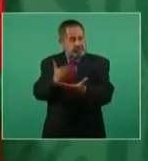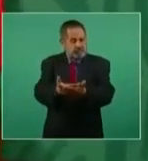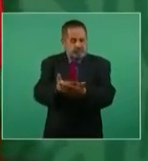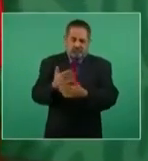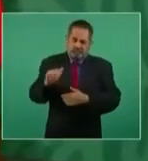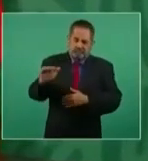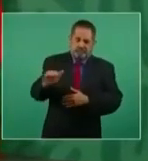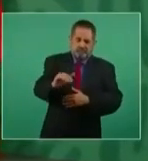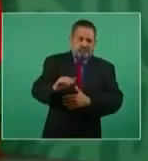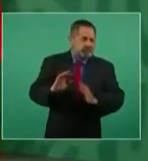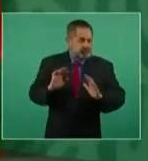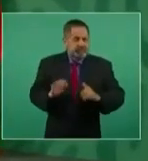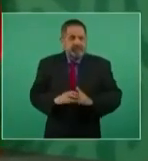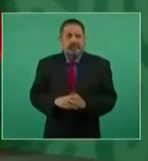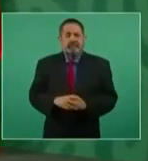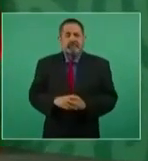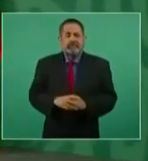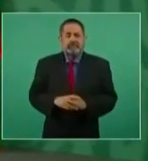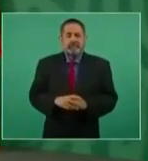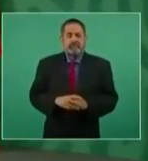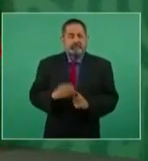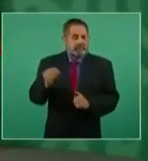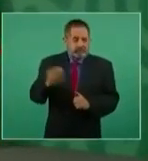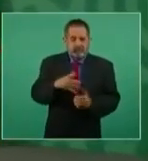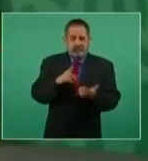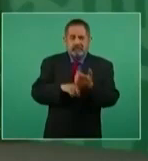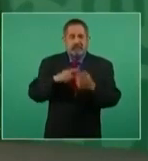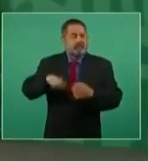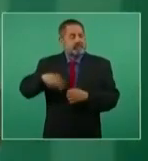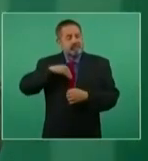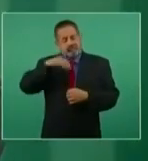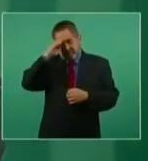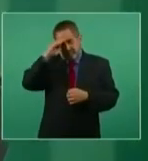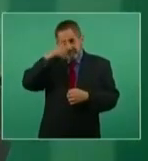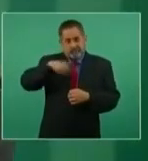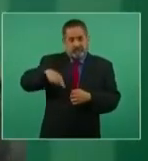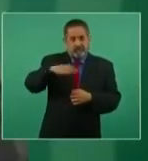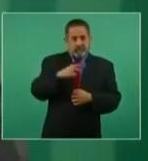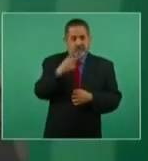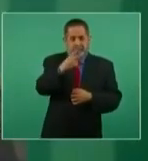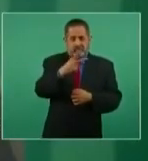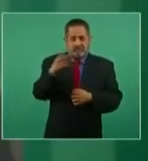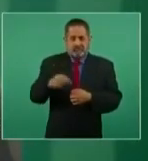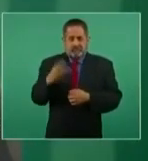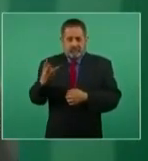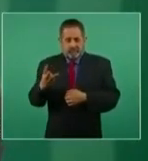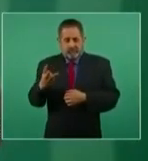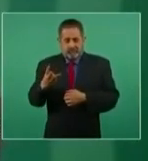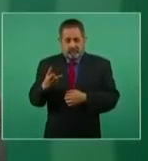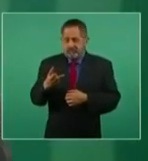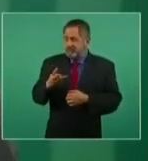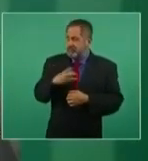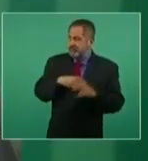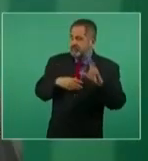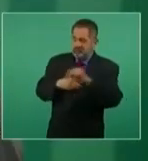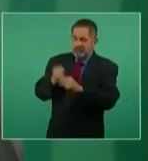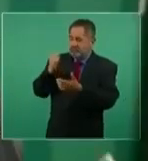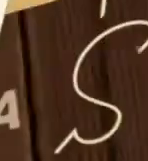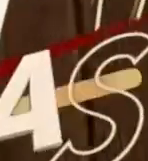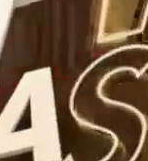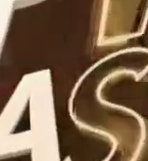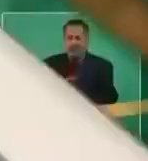cuando no pasen o las rechacen.